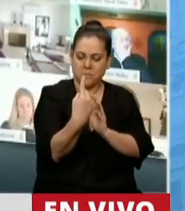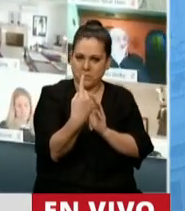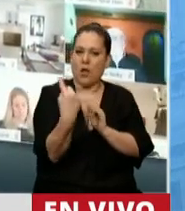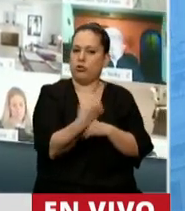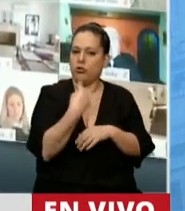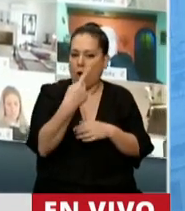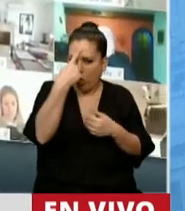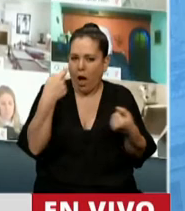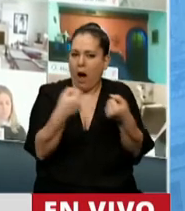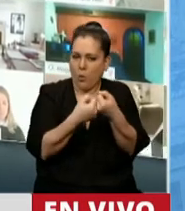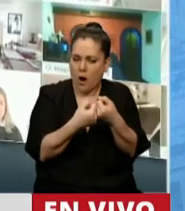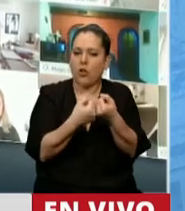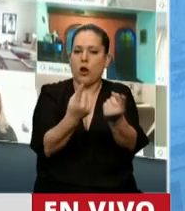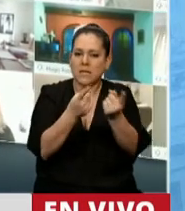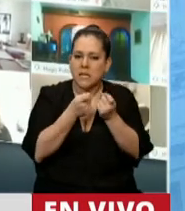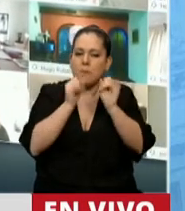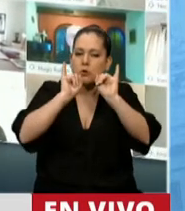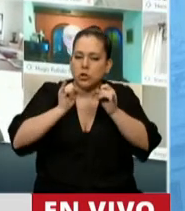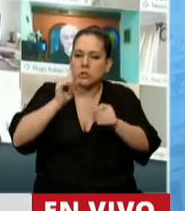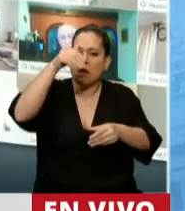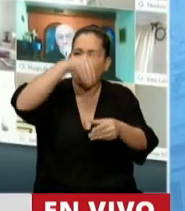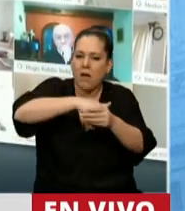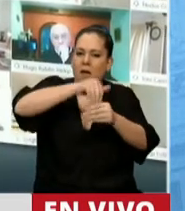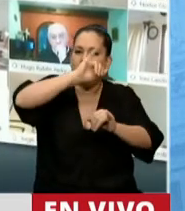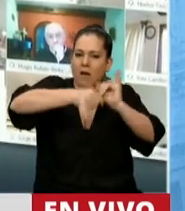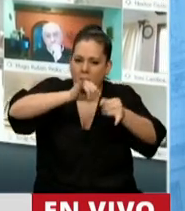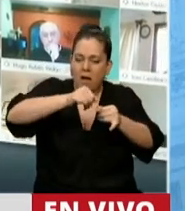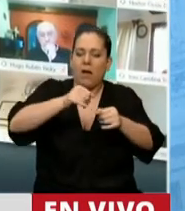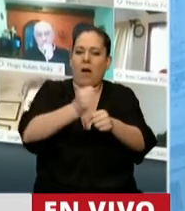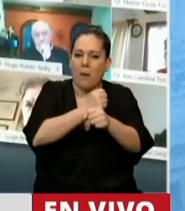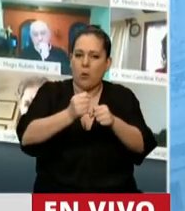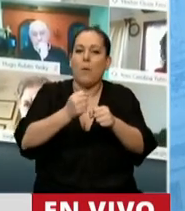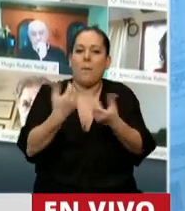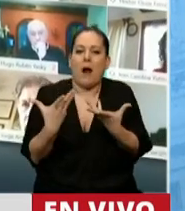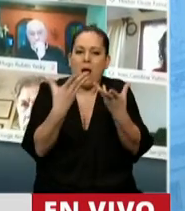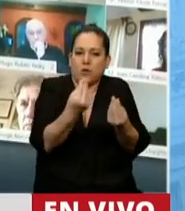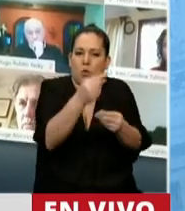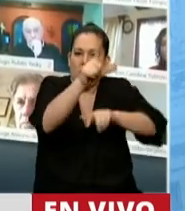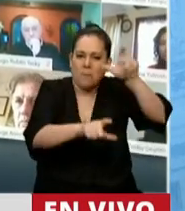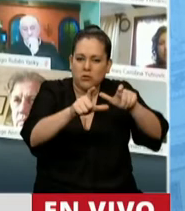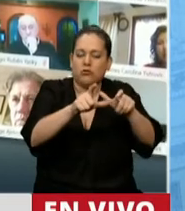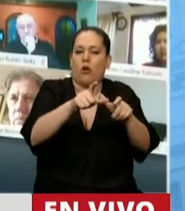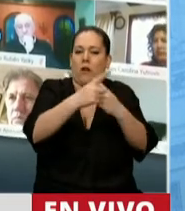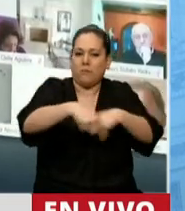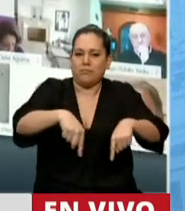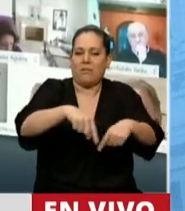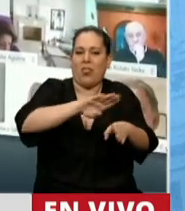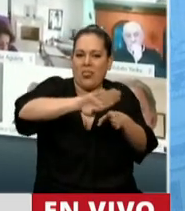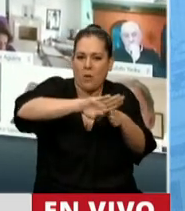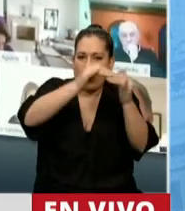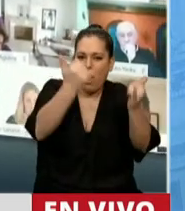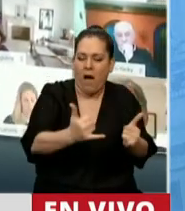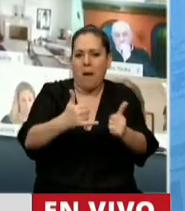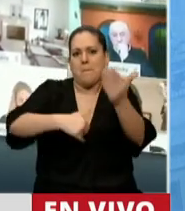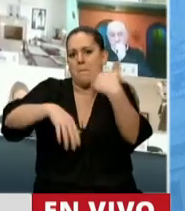la cual todos coincidimos en la necesidad de aprobarla, de darle una mano a los contribuyentes, en particular a las pequeñas y medianas